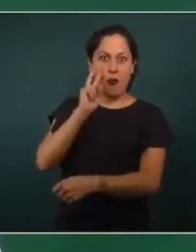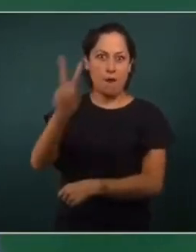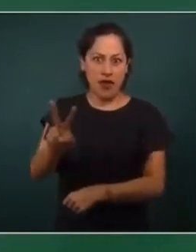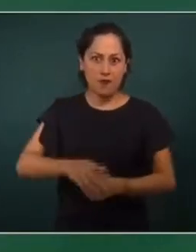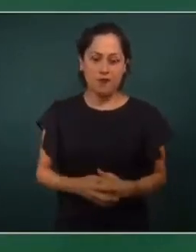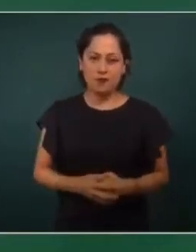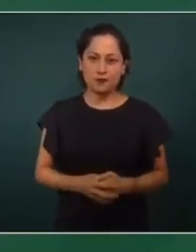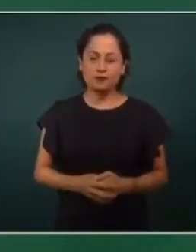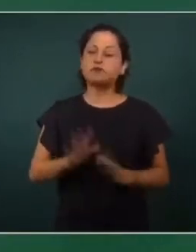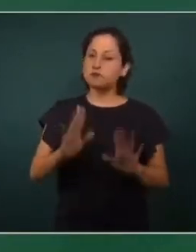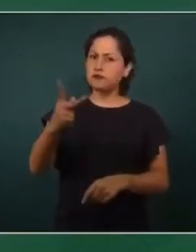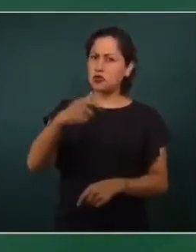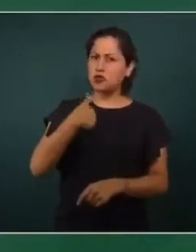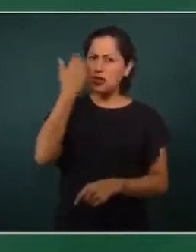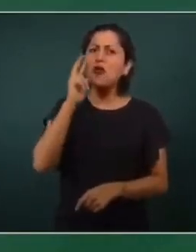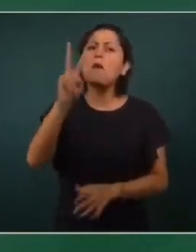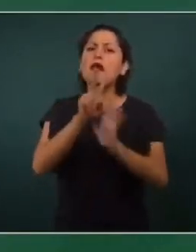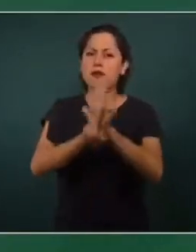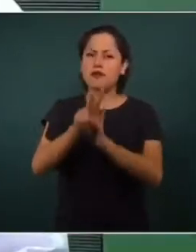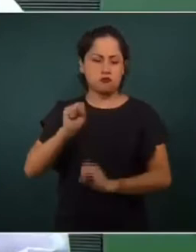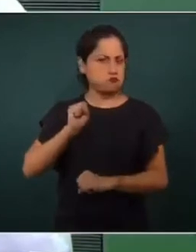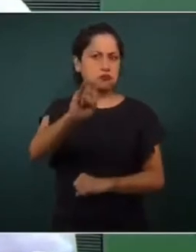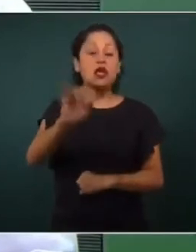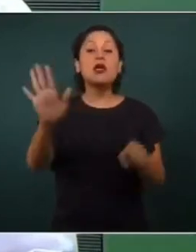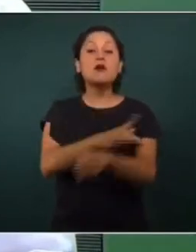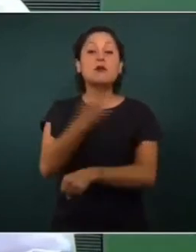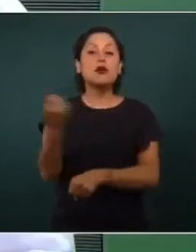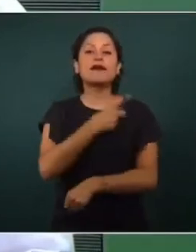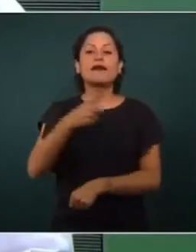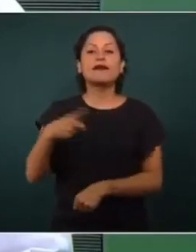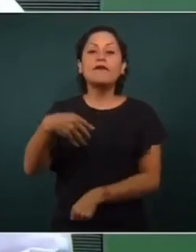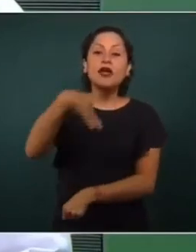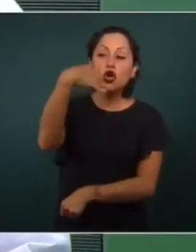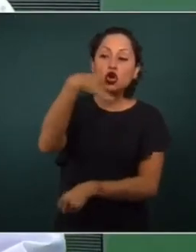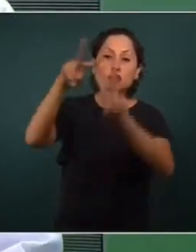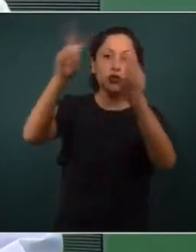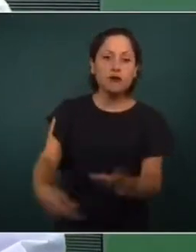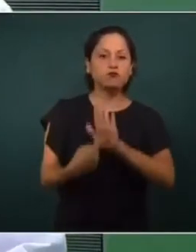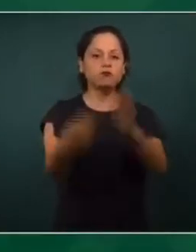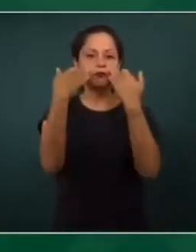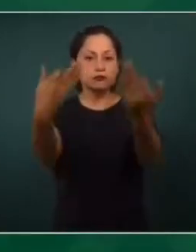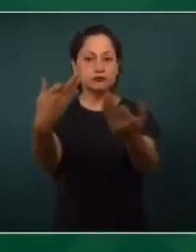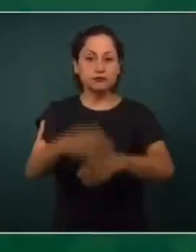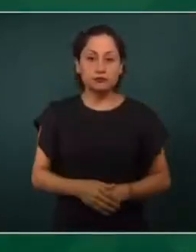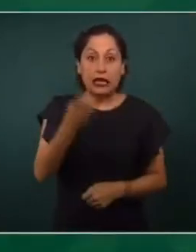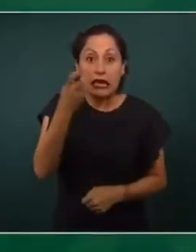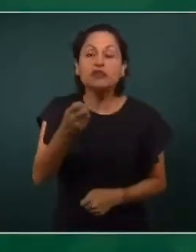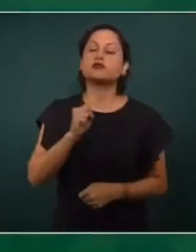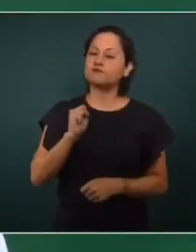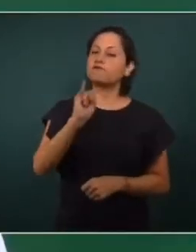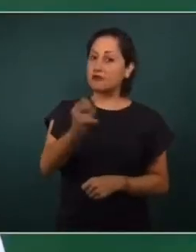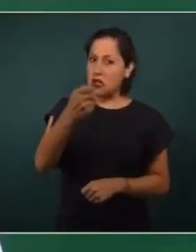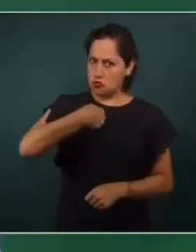Este... Sí me gustaría verlo Porque hay que poner a descubierta toda la corrupción Eso sí ayuda mucho, eso sí me interesa